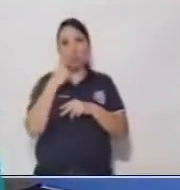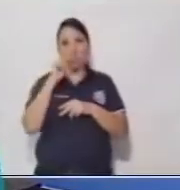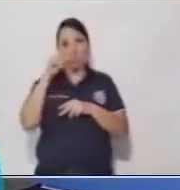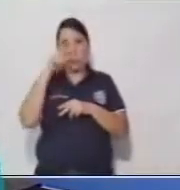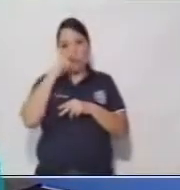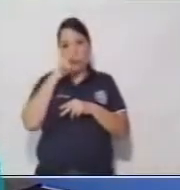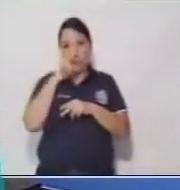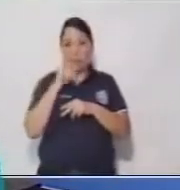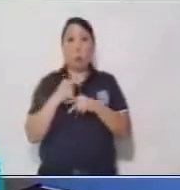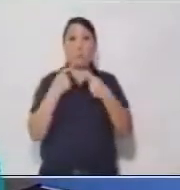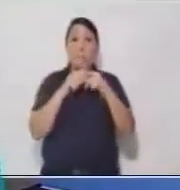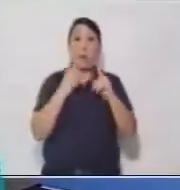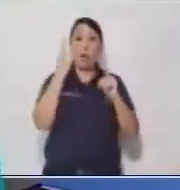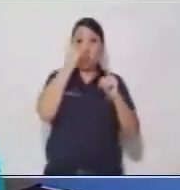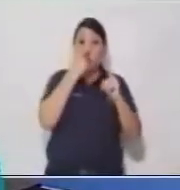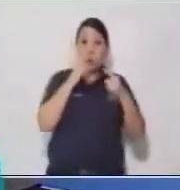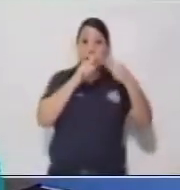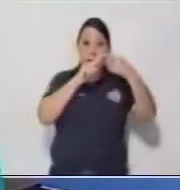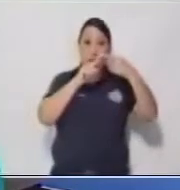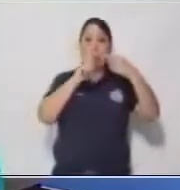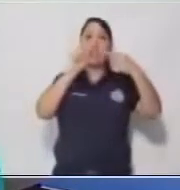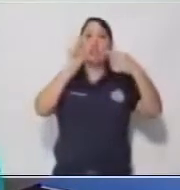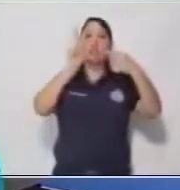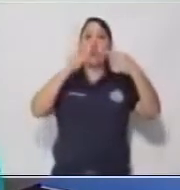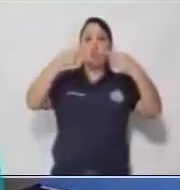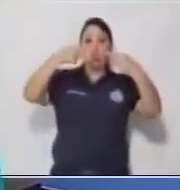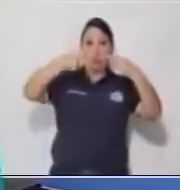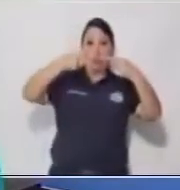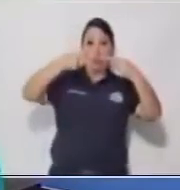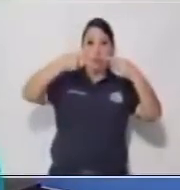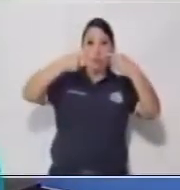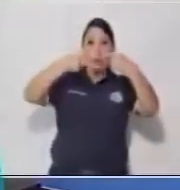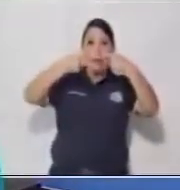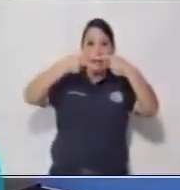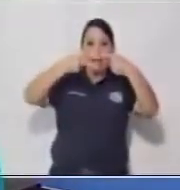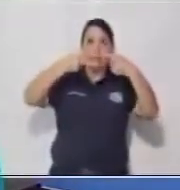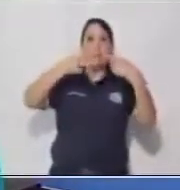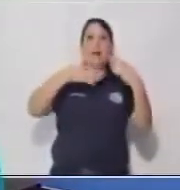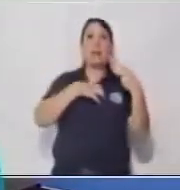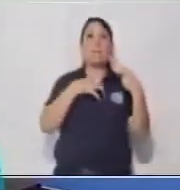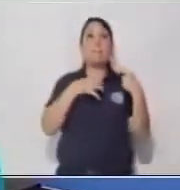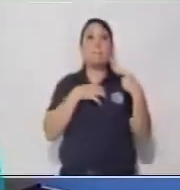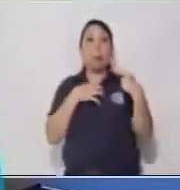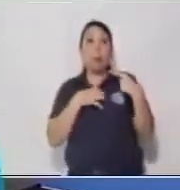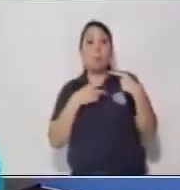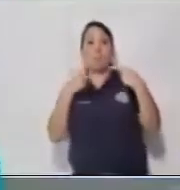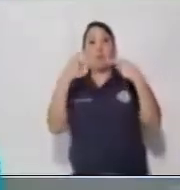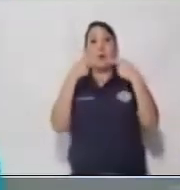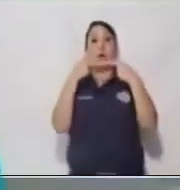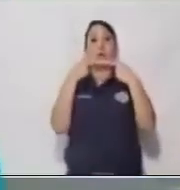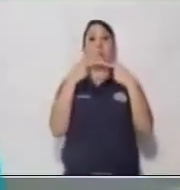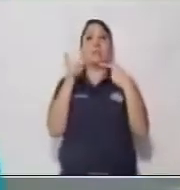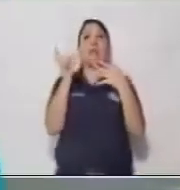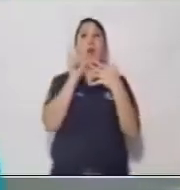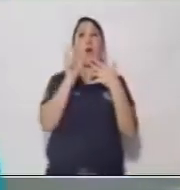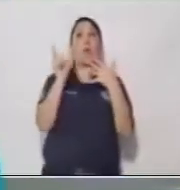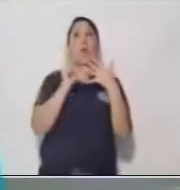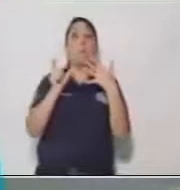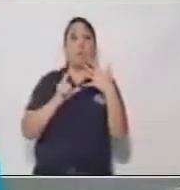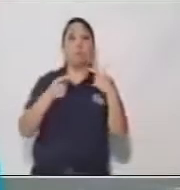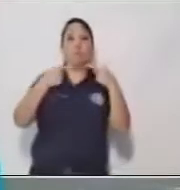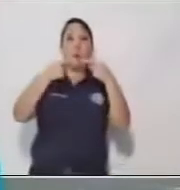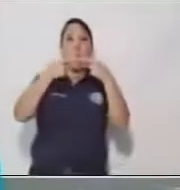dos clasificaciones. Y hoy vamos a aprenderlas. El sustantivo propio. El sustantivo propio son aquellos